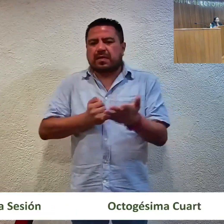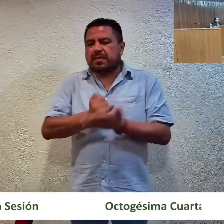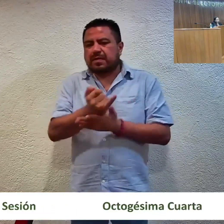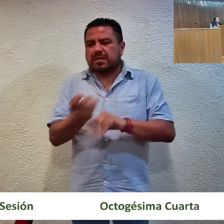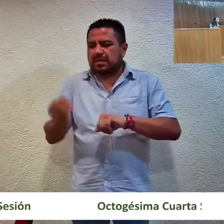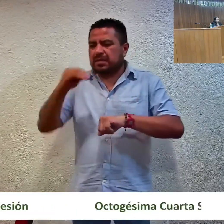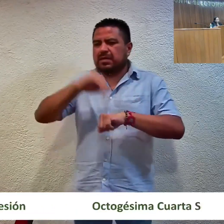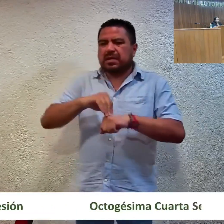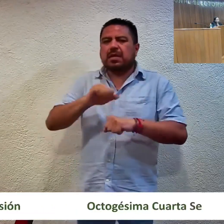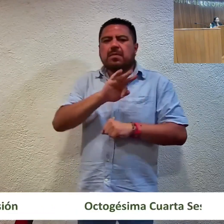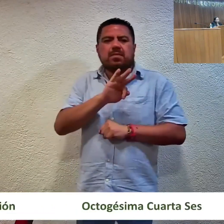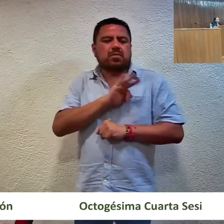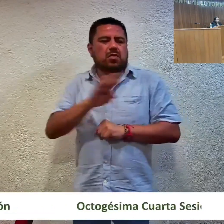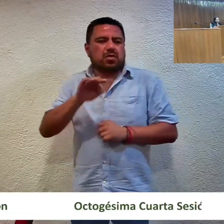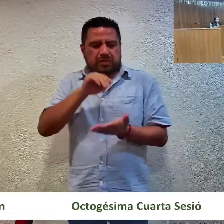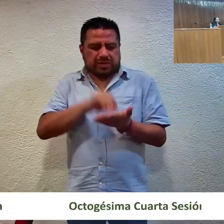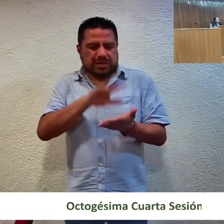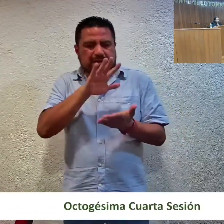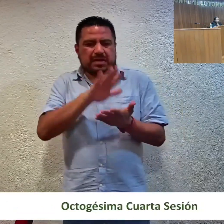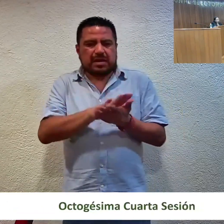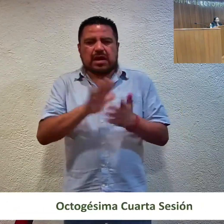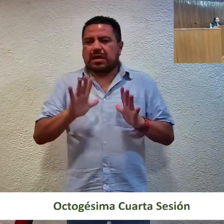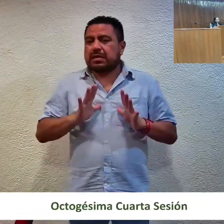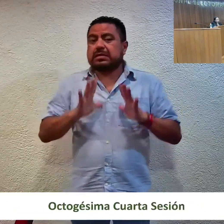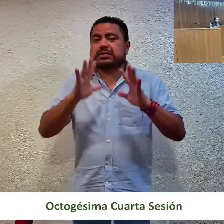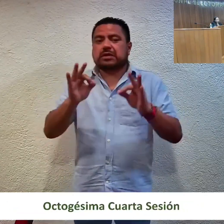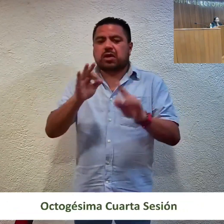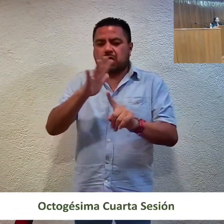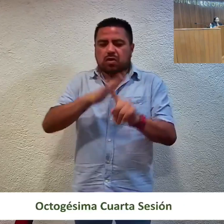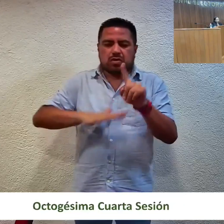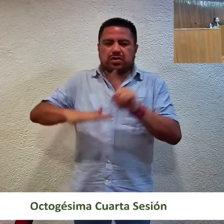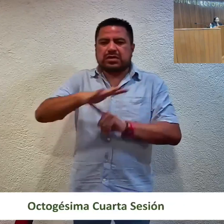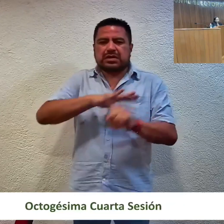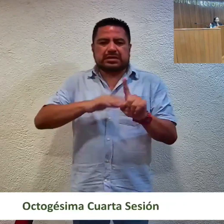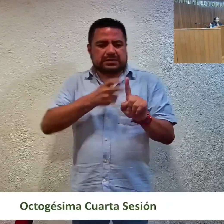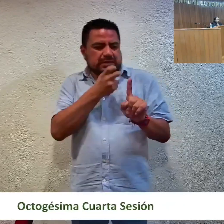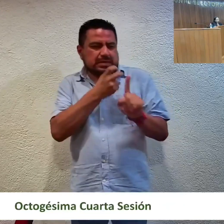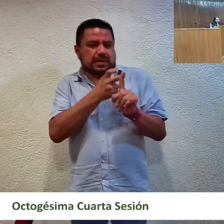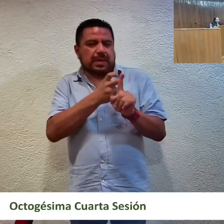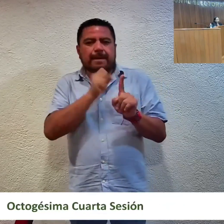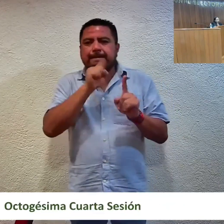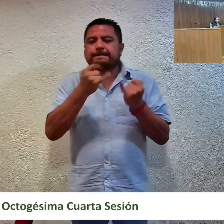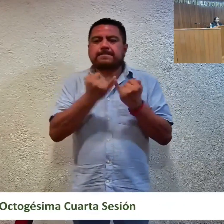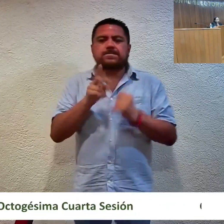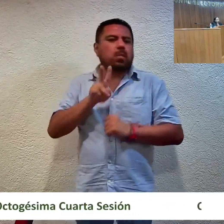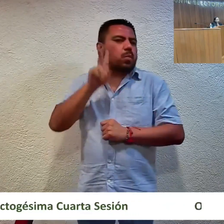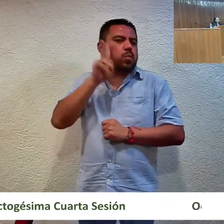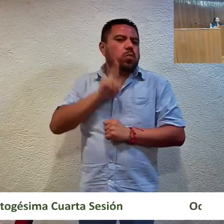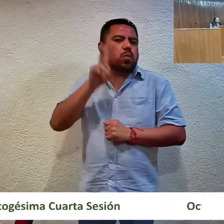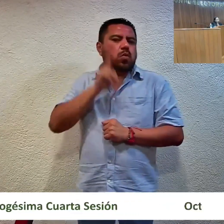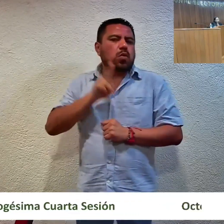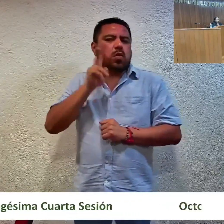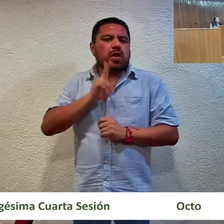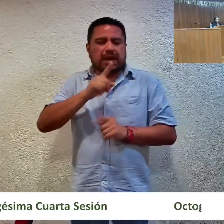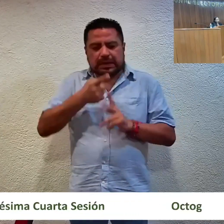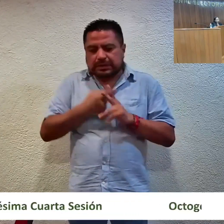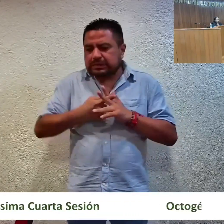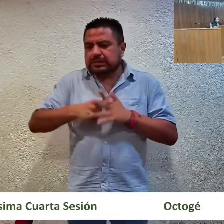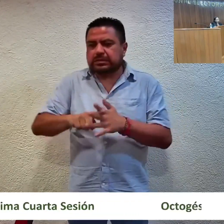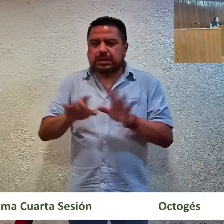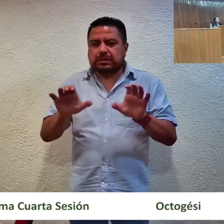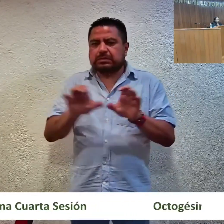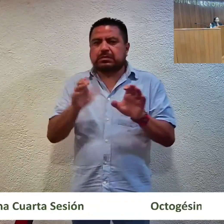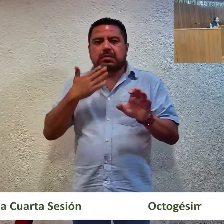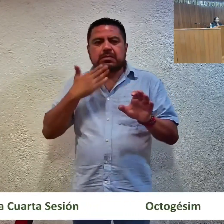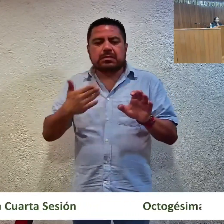de violencia que pudieran constituir, el origen o el contexto de la misma, así como las pruebas que de manera indiciaria acreditaran su